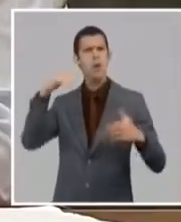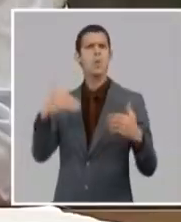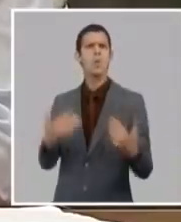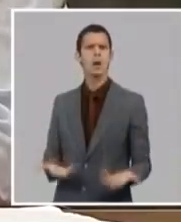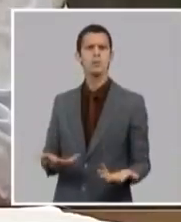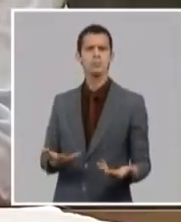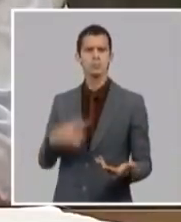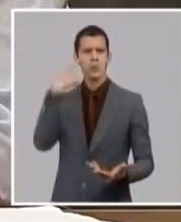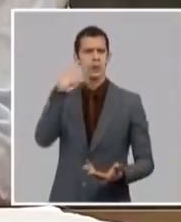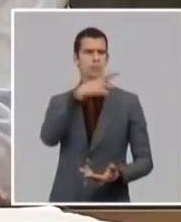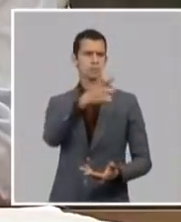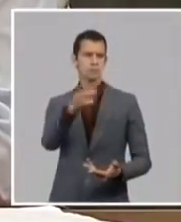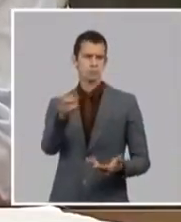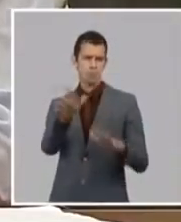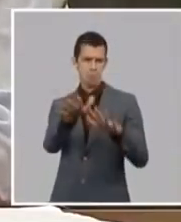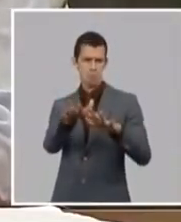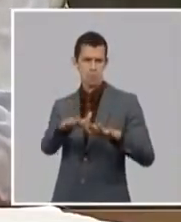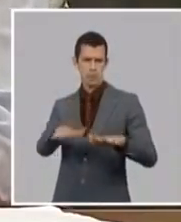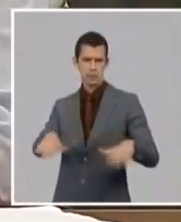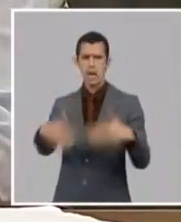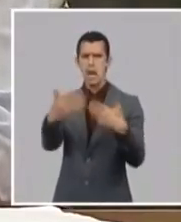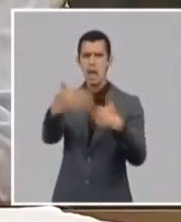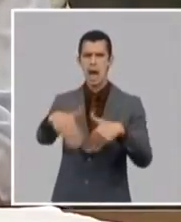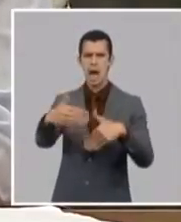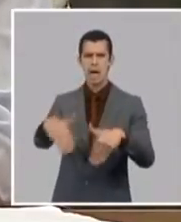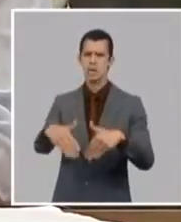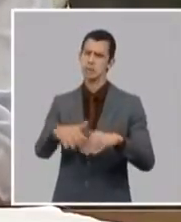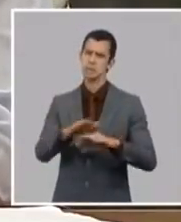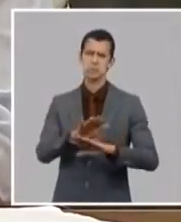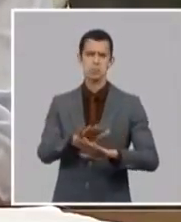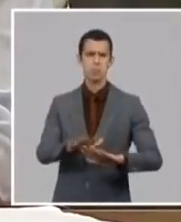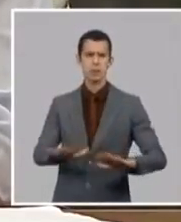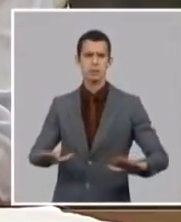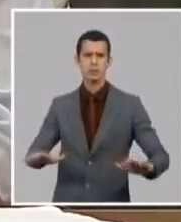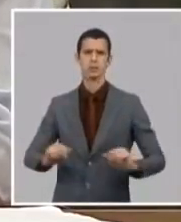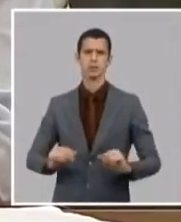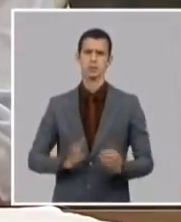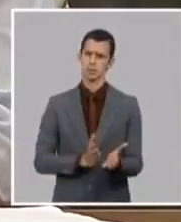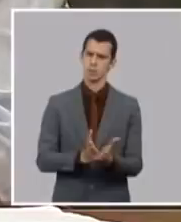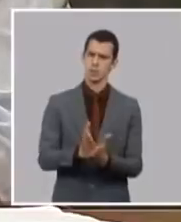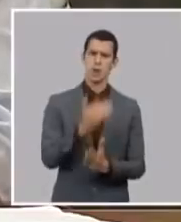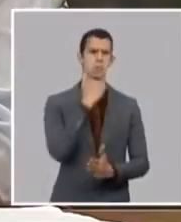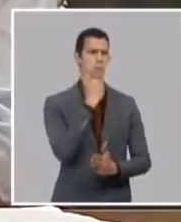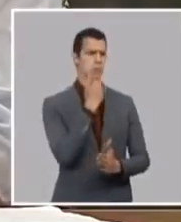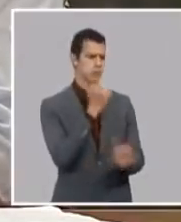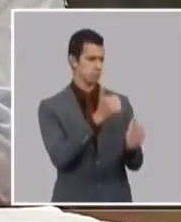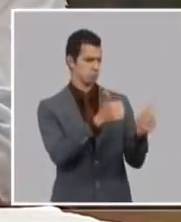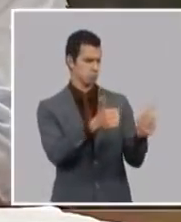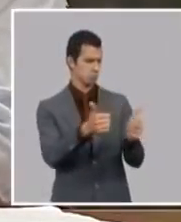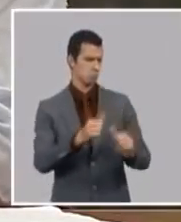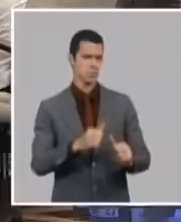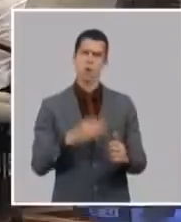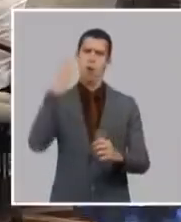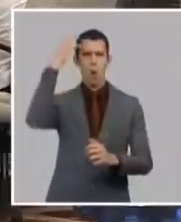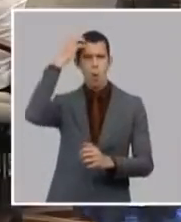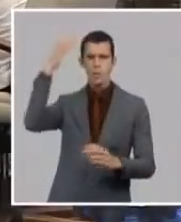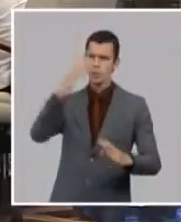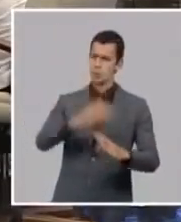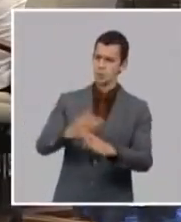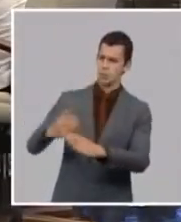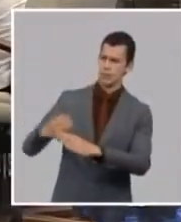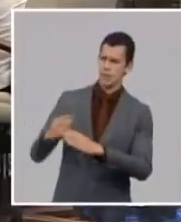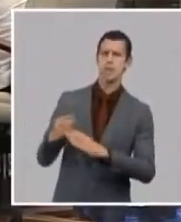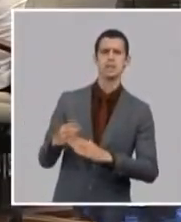seguimos funcionando todas las estructuras están trabajando el gobierno está elaborando aquí se dieron conclusiones de